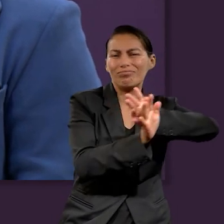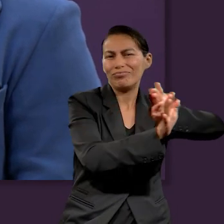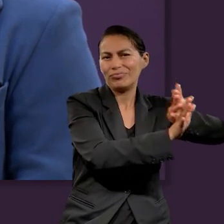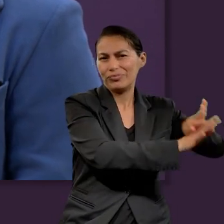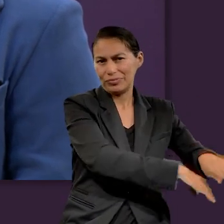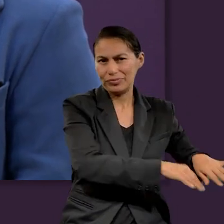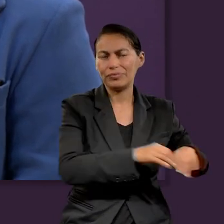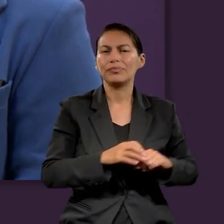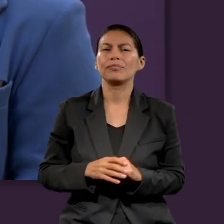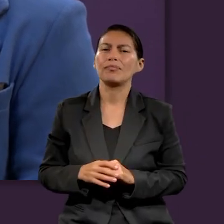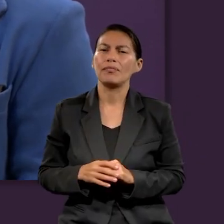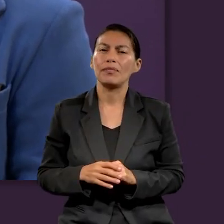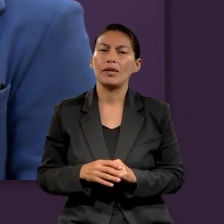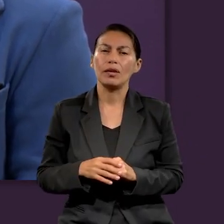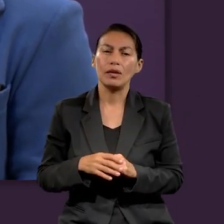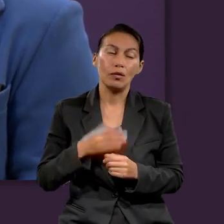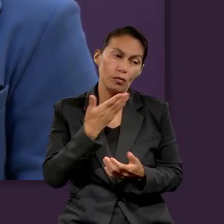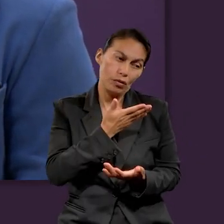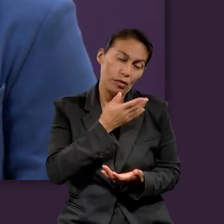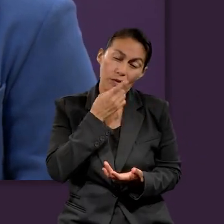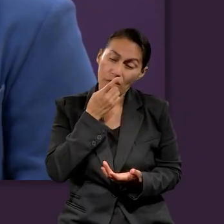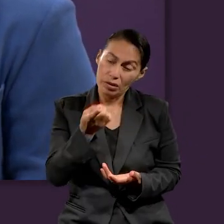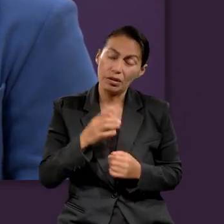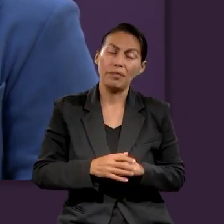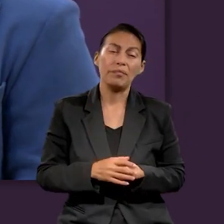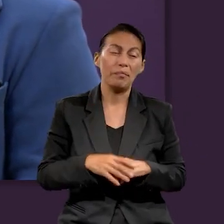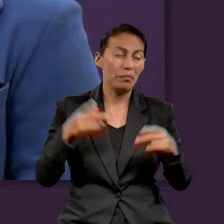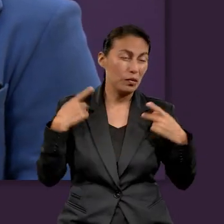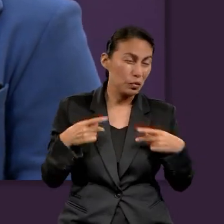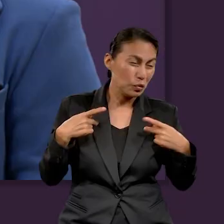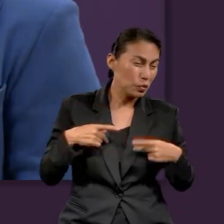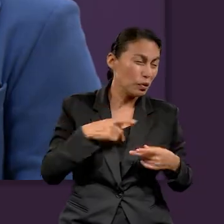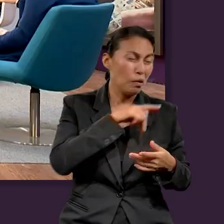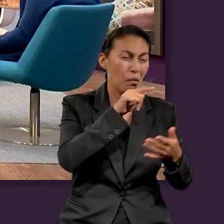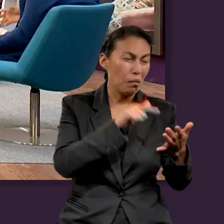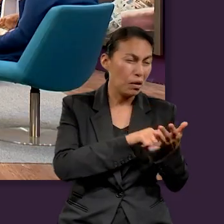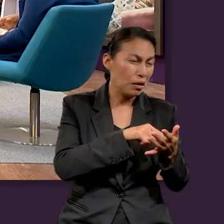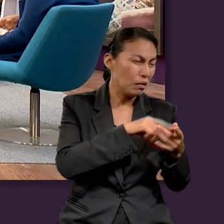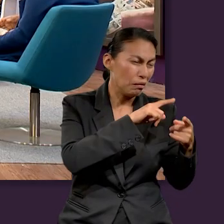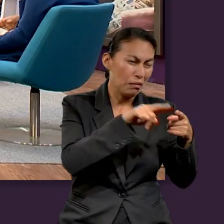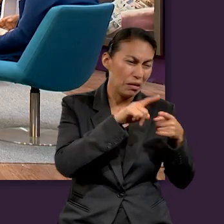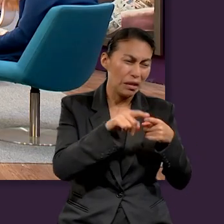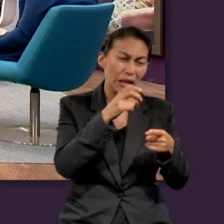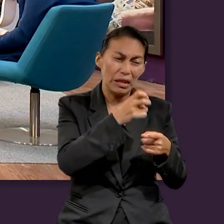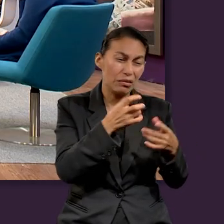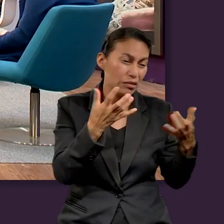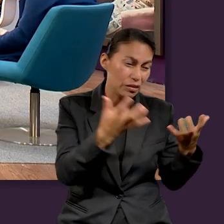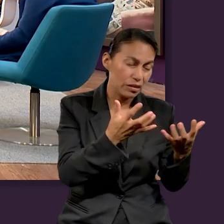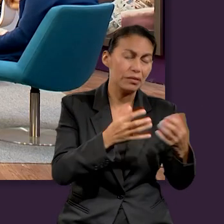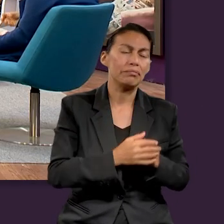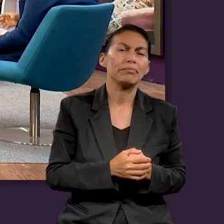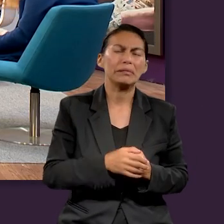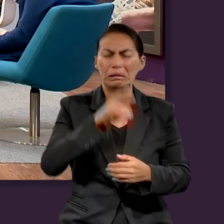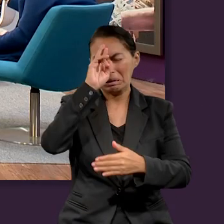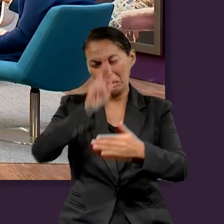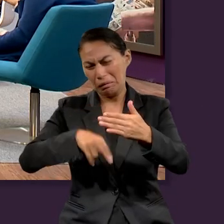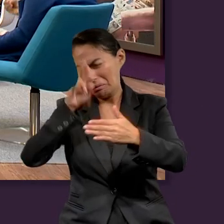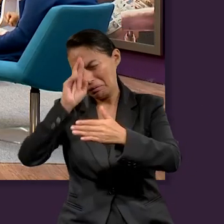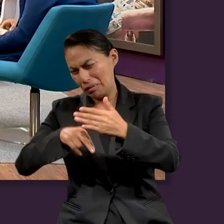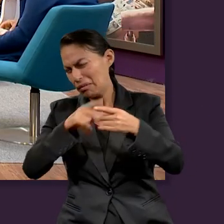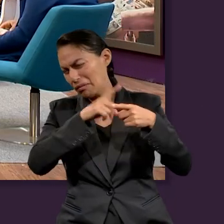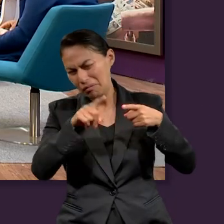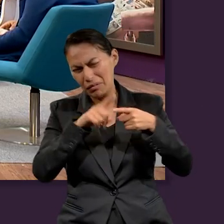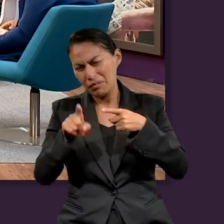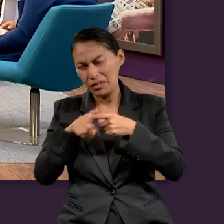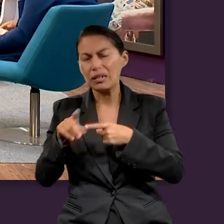encontremos. Sabemos, como usted mencionaba, hay muchos pueblos, hay muchas personas que son parte de este... En todas las